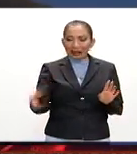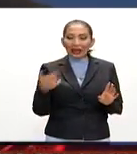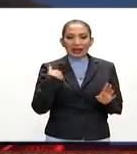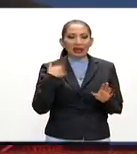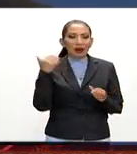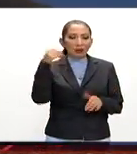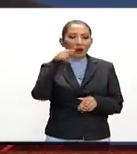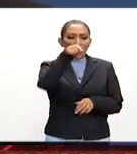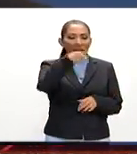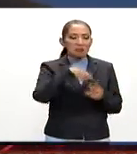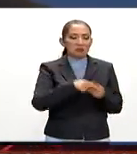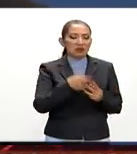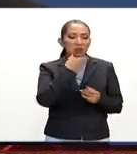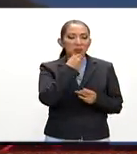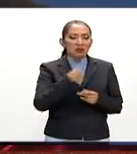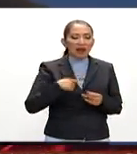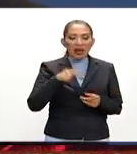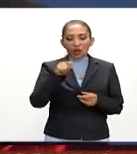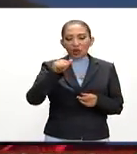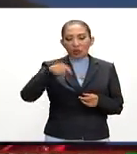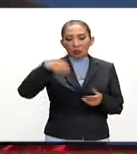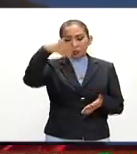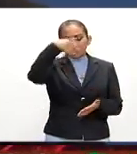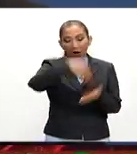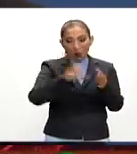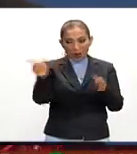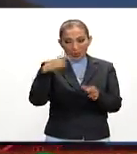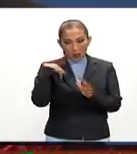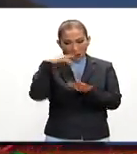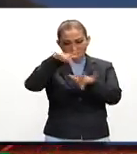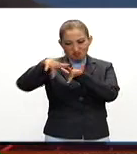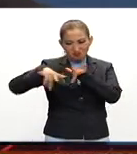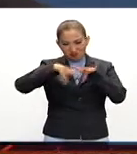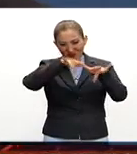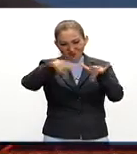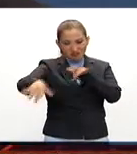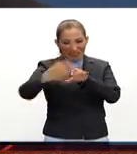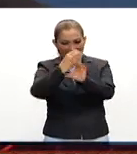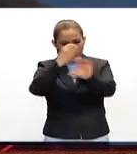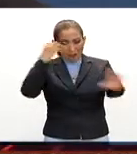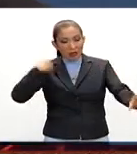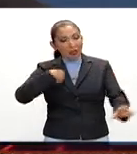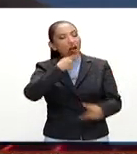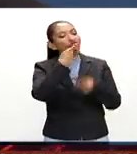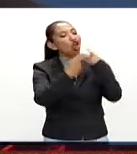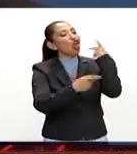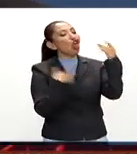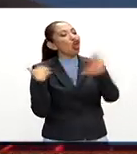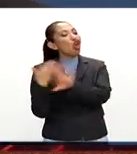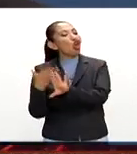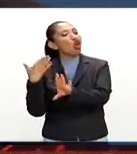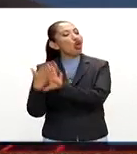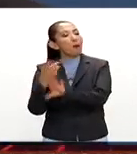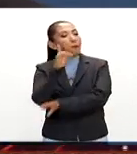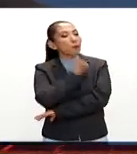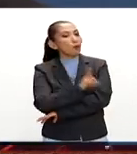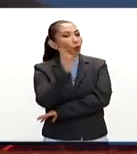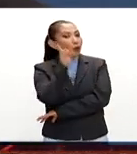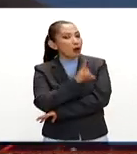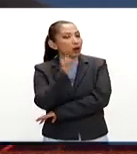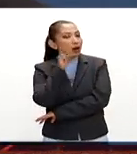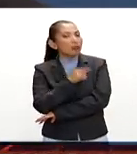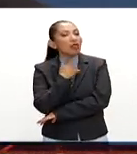descendente que ha empezado a registrar desde la filtración de las grabaciones en el autobús, donde hizo comentarios lucuriosos sobre las mujeres.